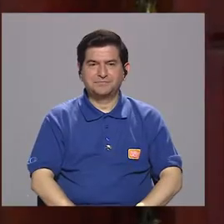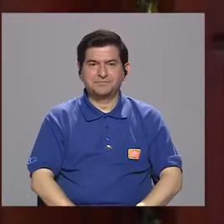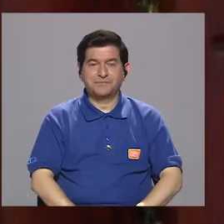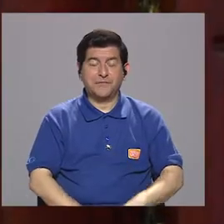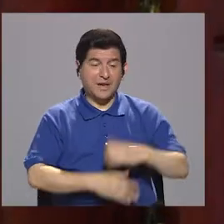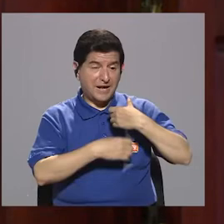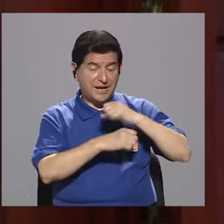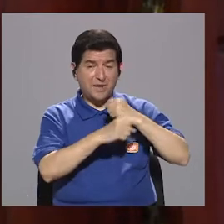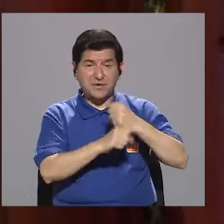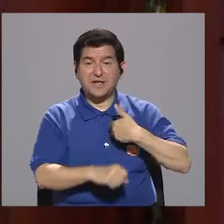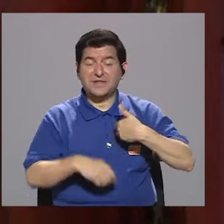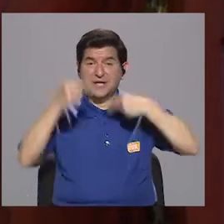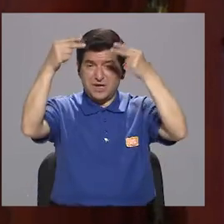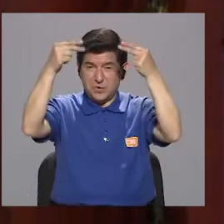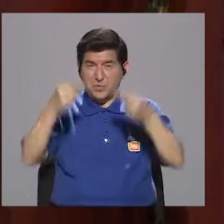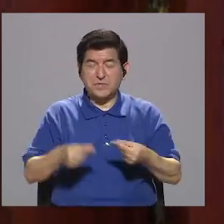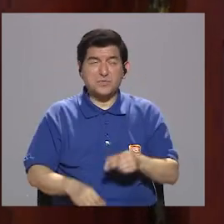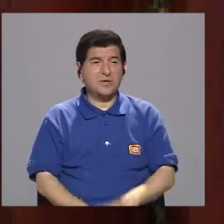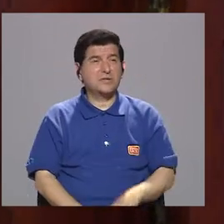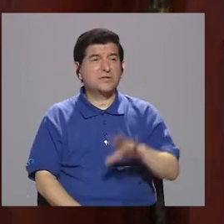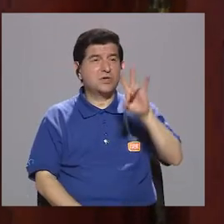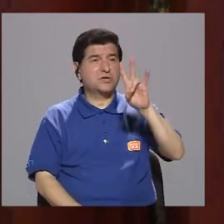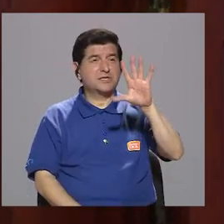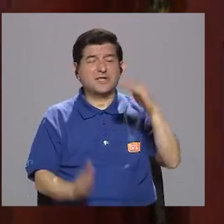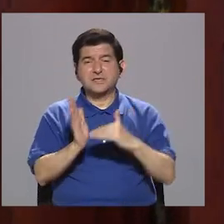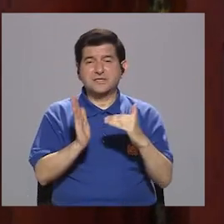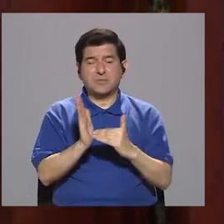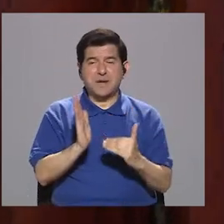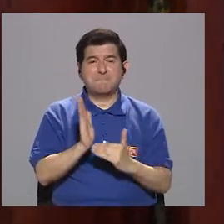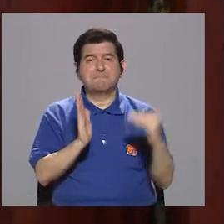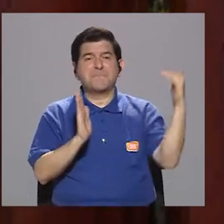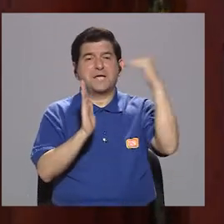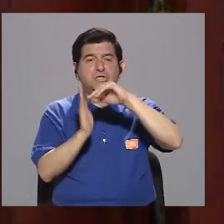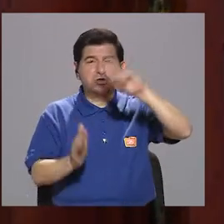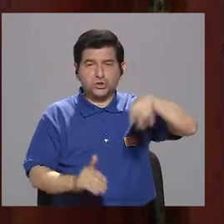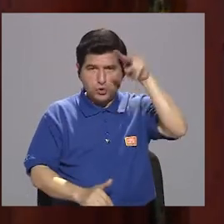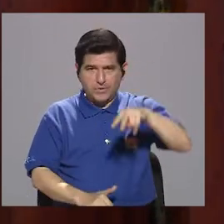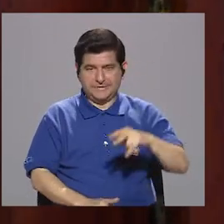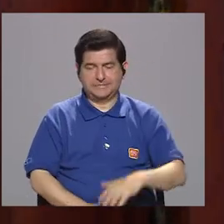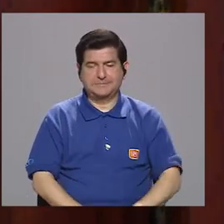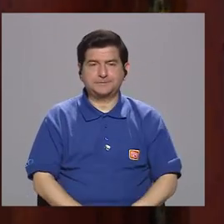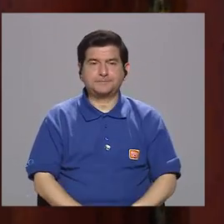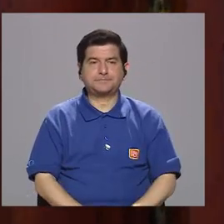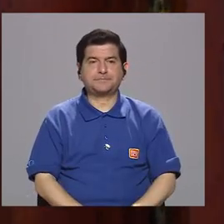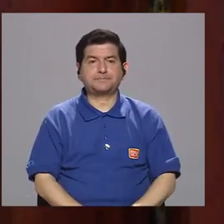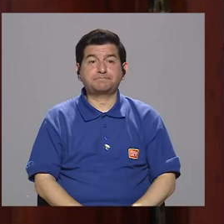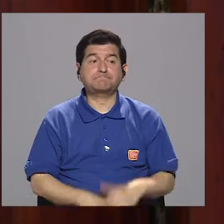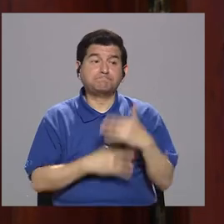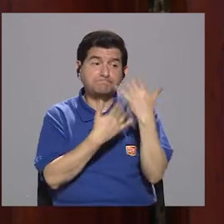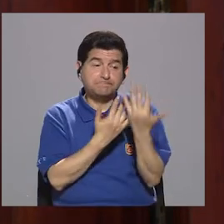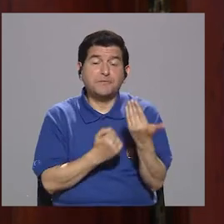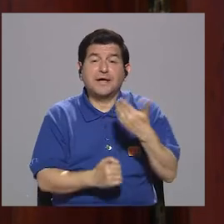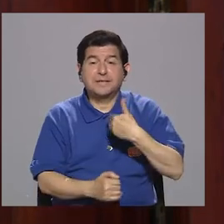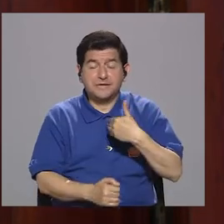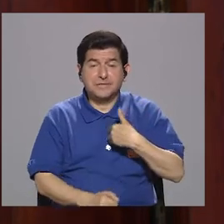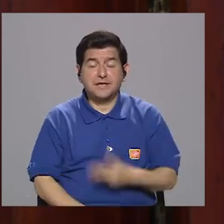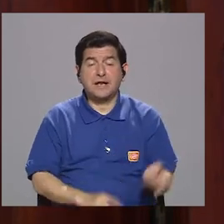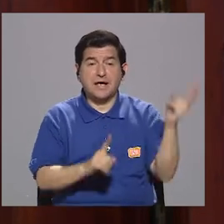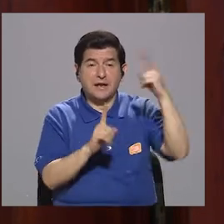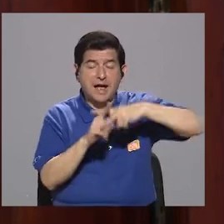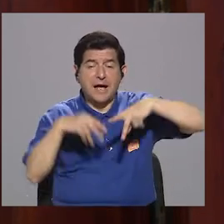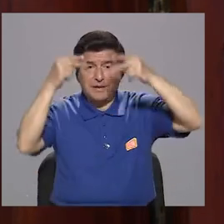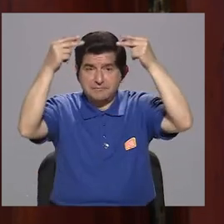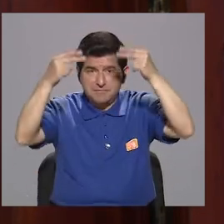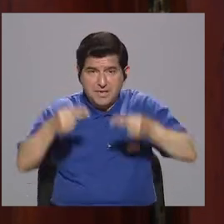No, la municipalidad tiene un presupuesto que ronda los 75 mil millones de colones. Así es. Y esperamos poder tener una ejecución